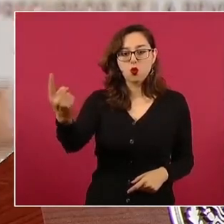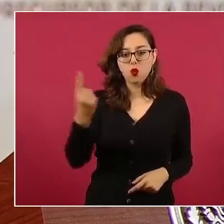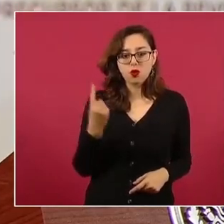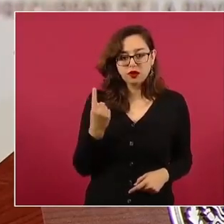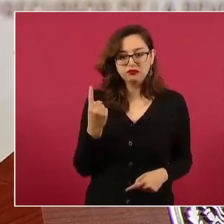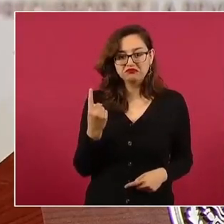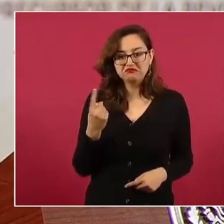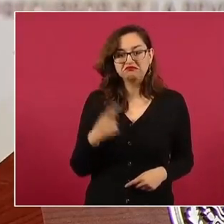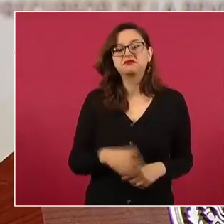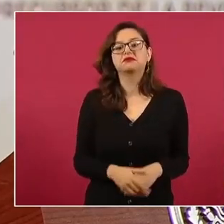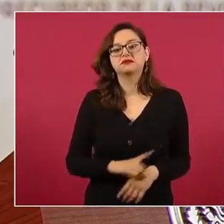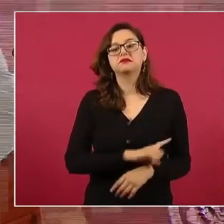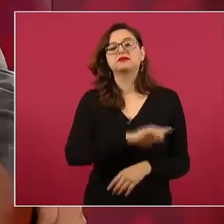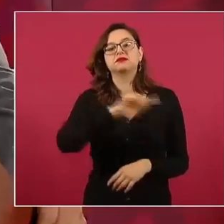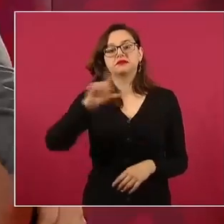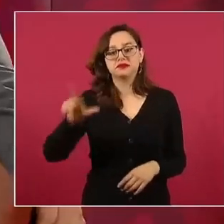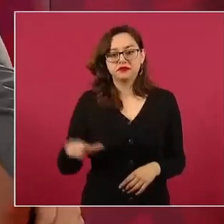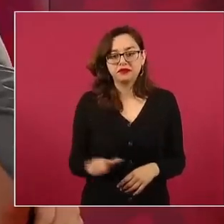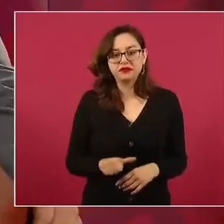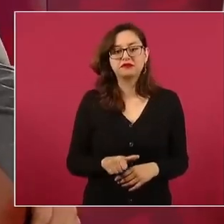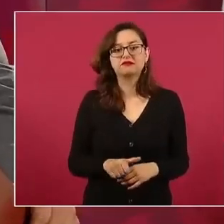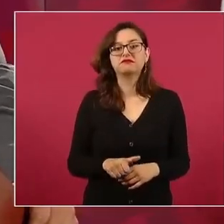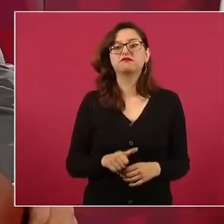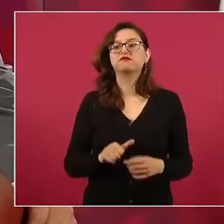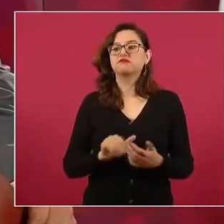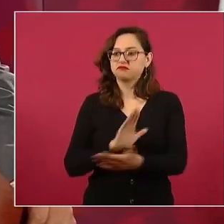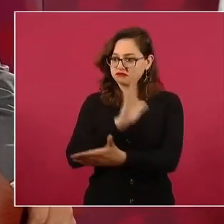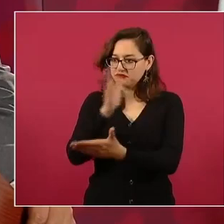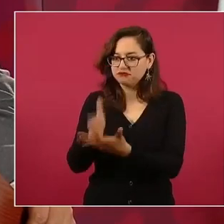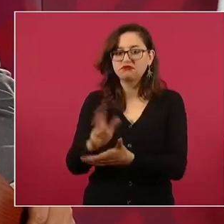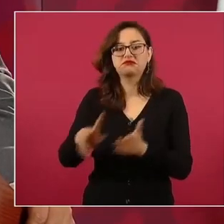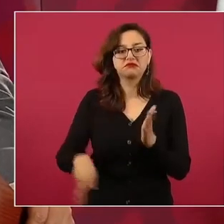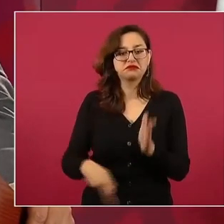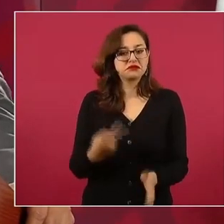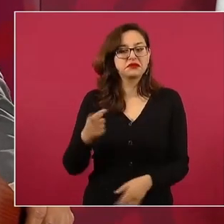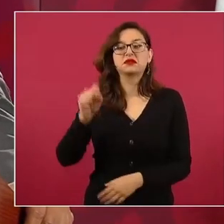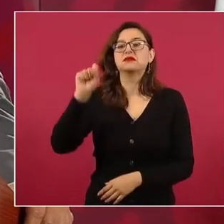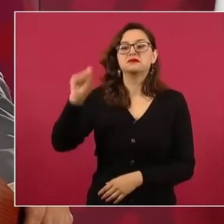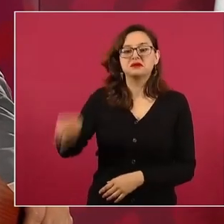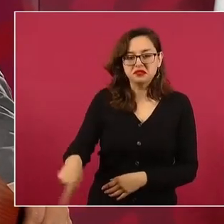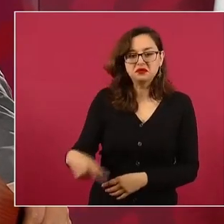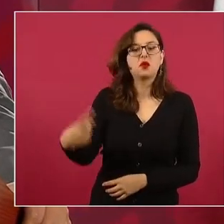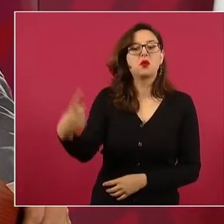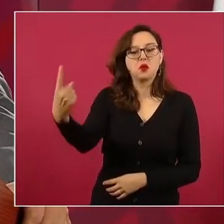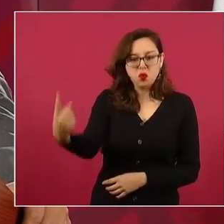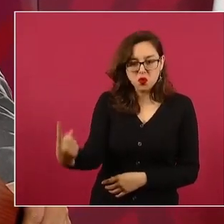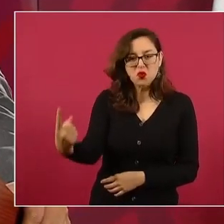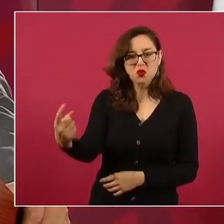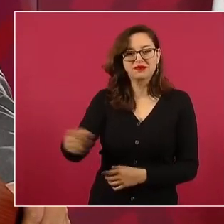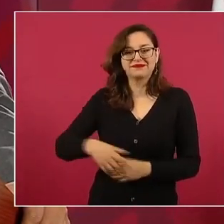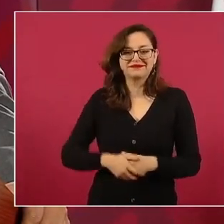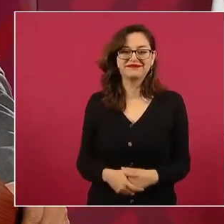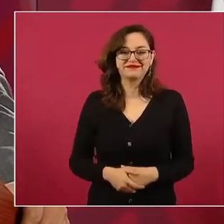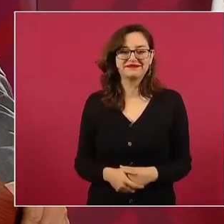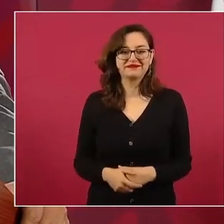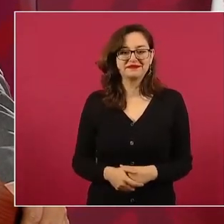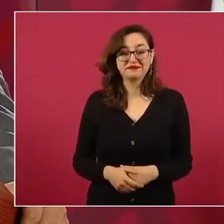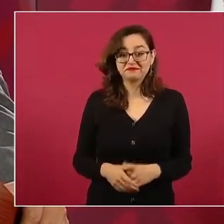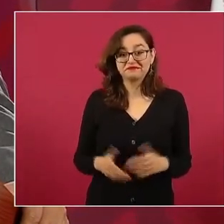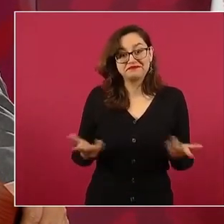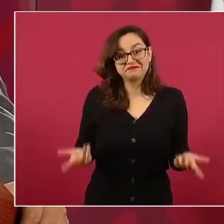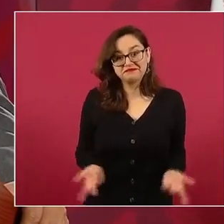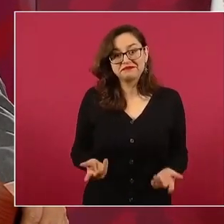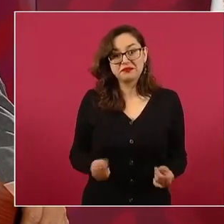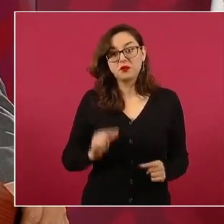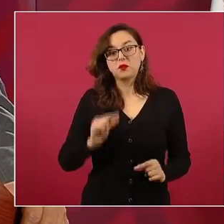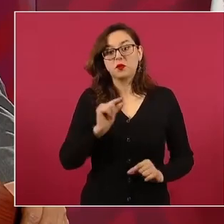volví a ir, él mismo, y así. Sí,